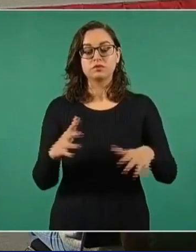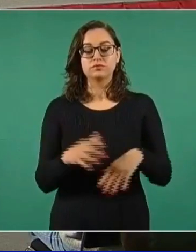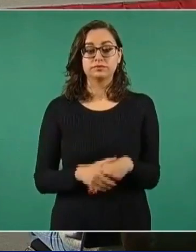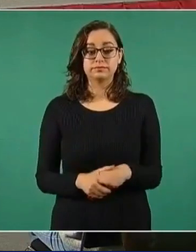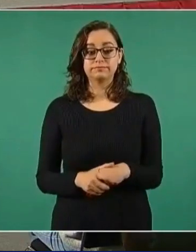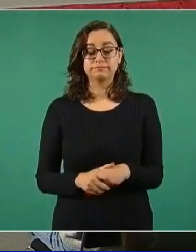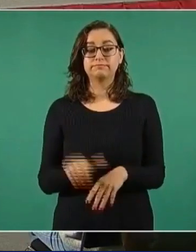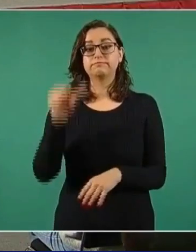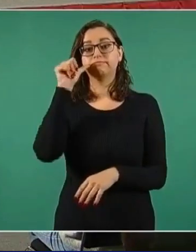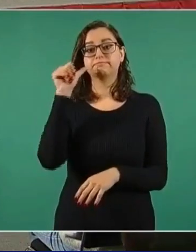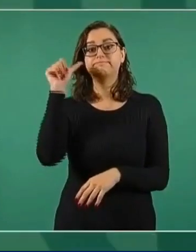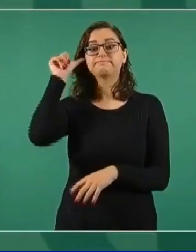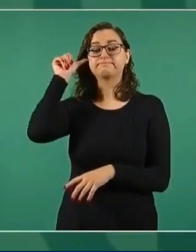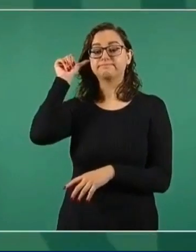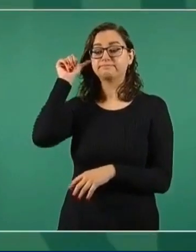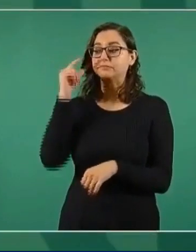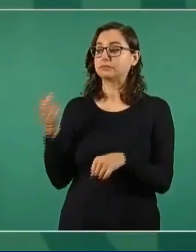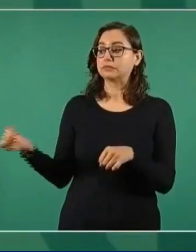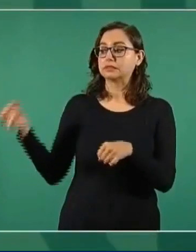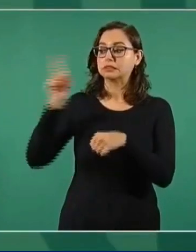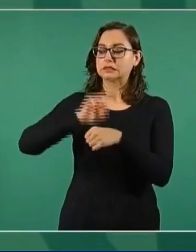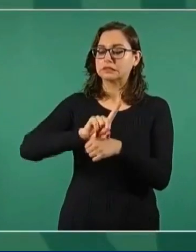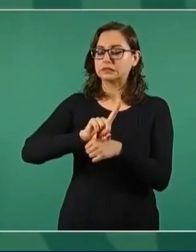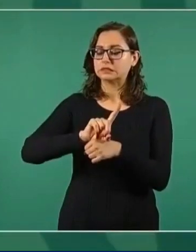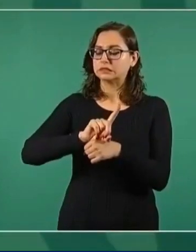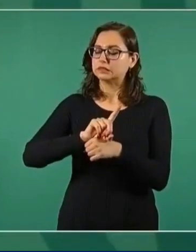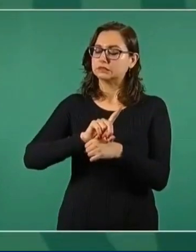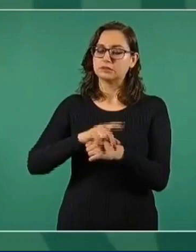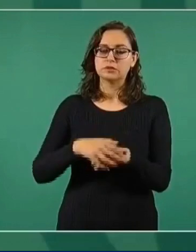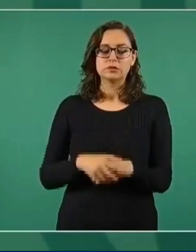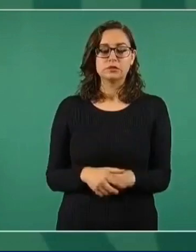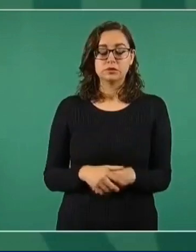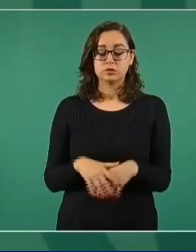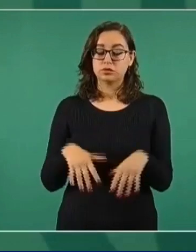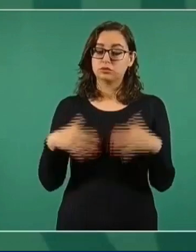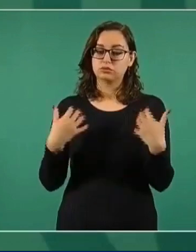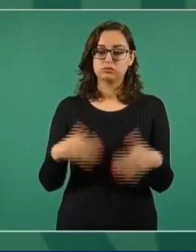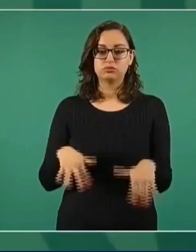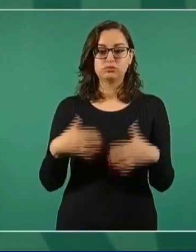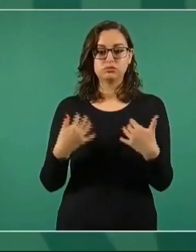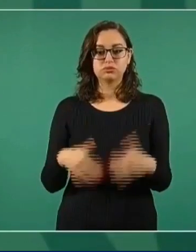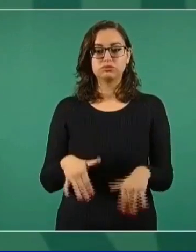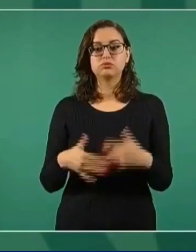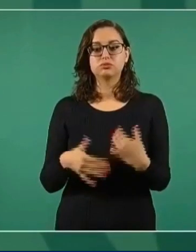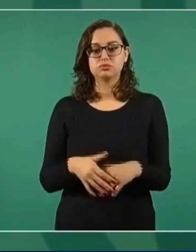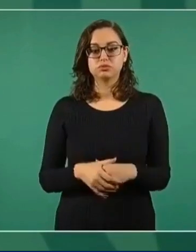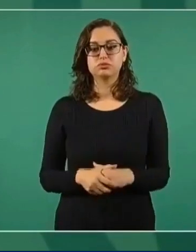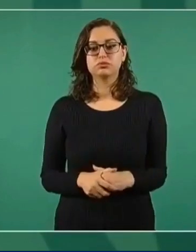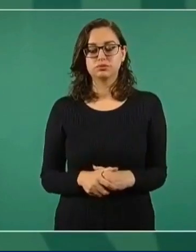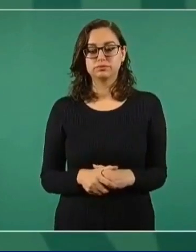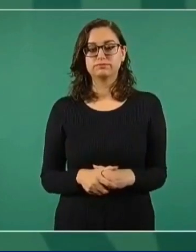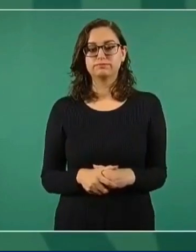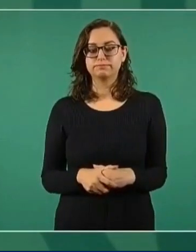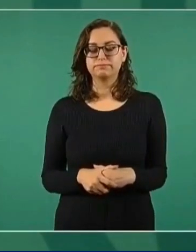muy especial de